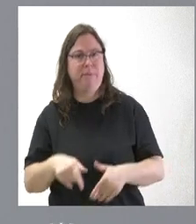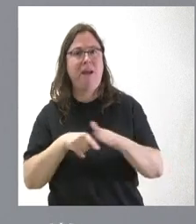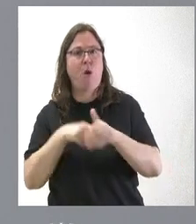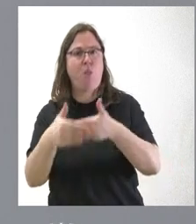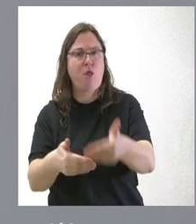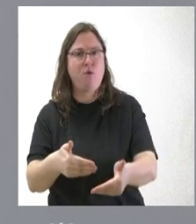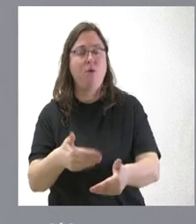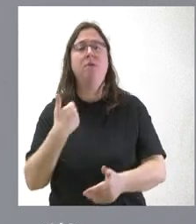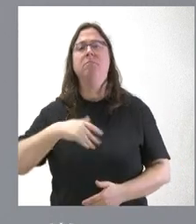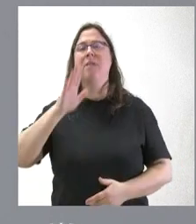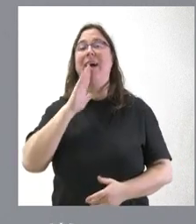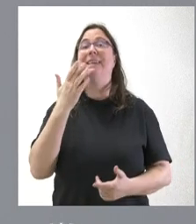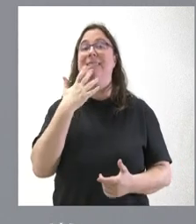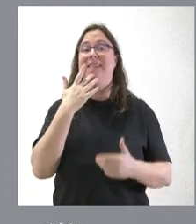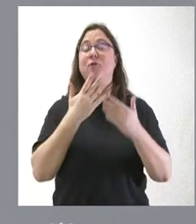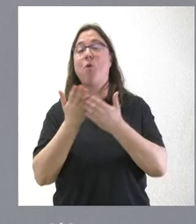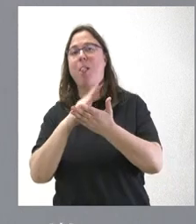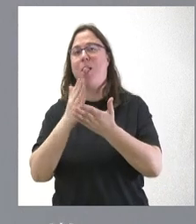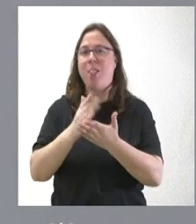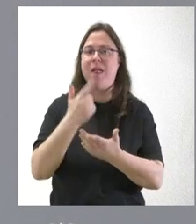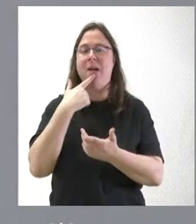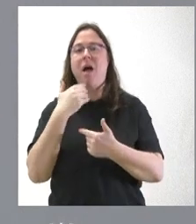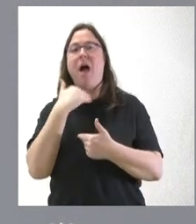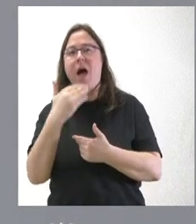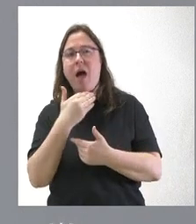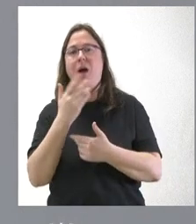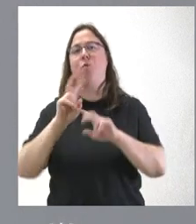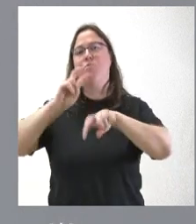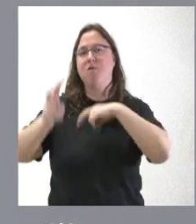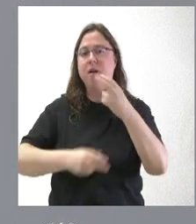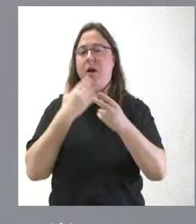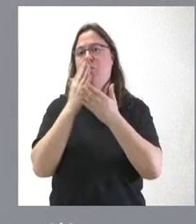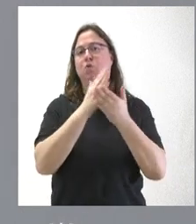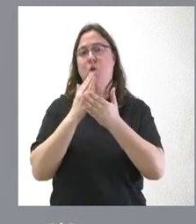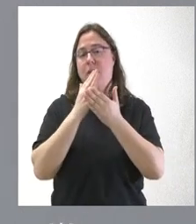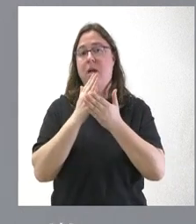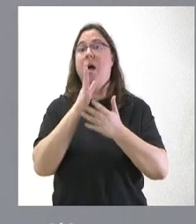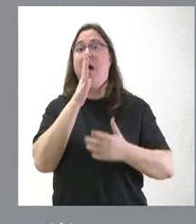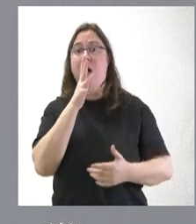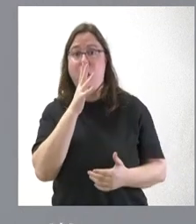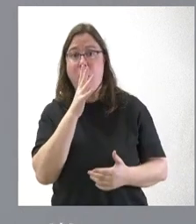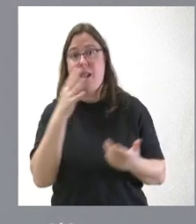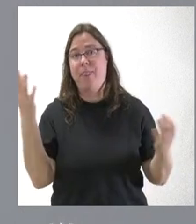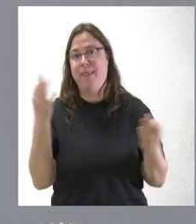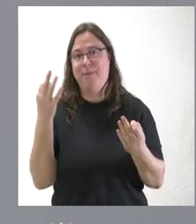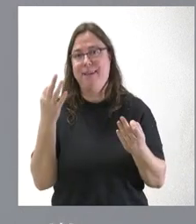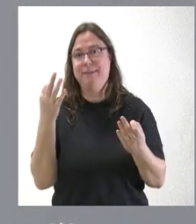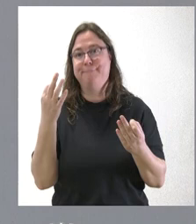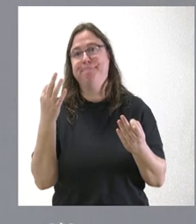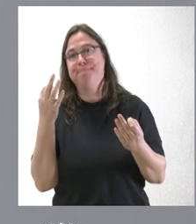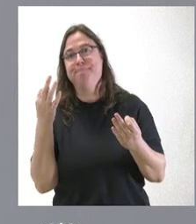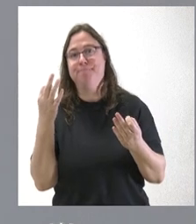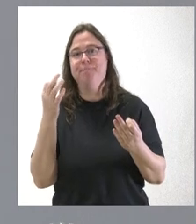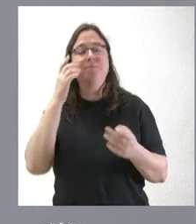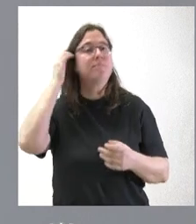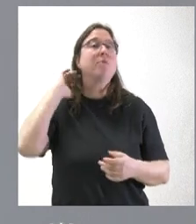Cuando abramos alguna ventana intermedia para establecer posibles modificaciones lo estudiaremos, pero lo que nos tiene que tener en